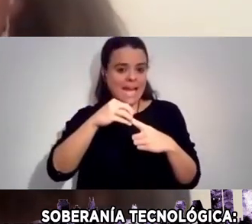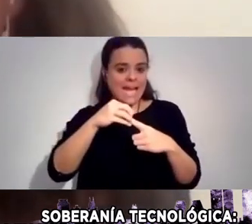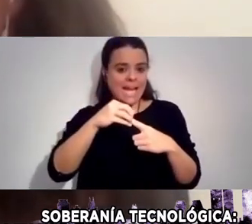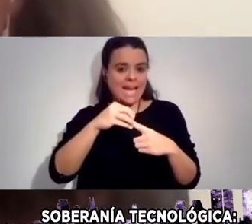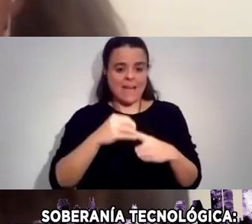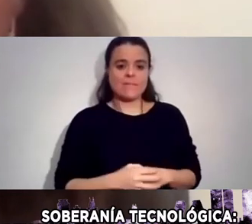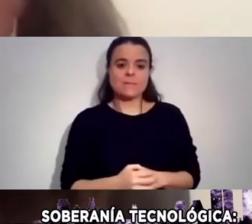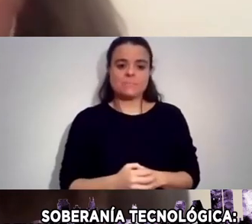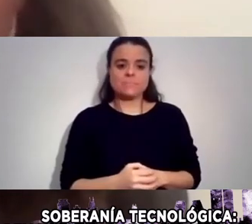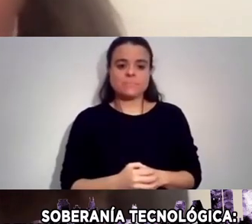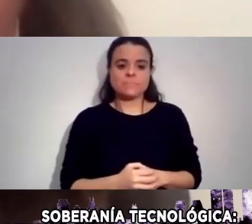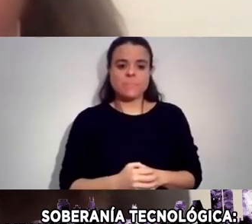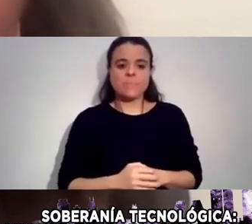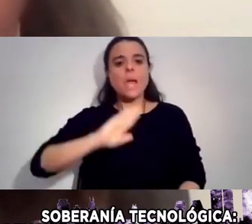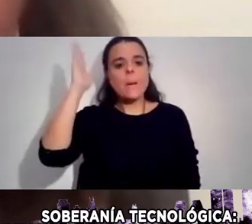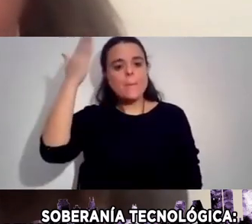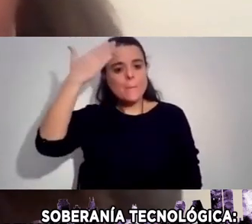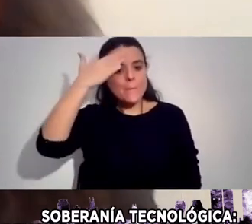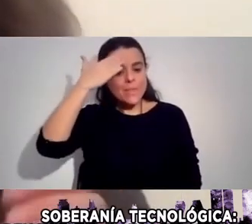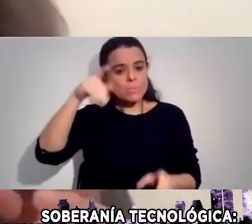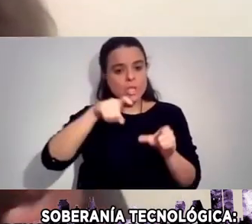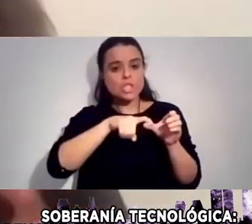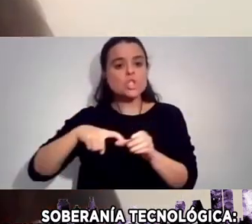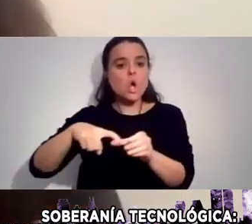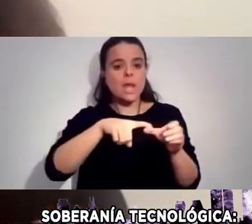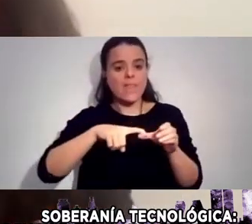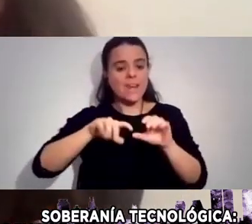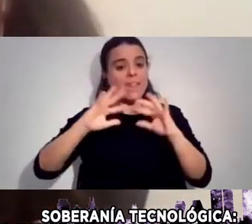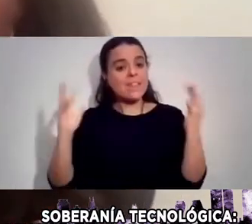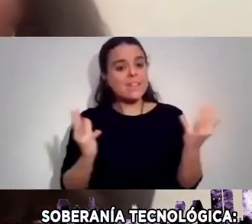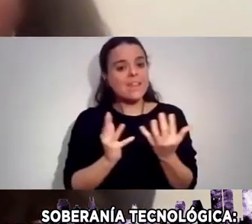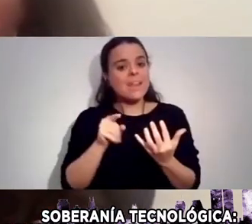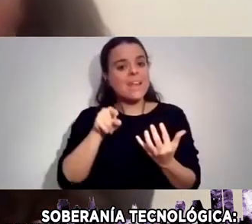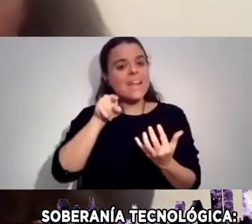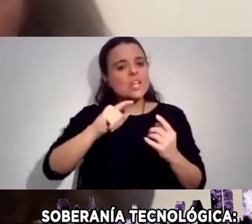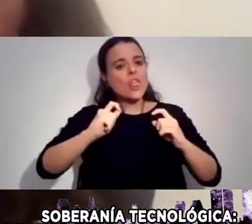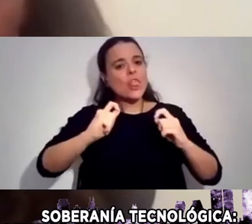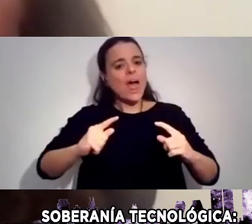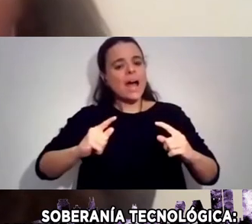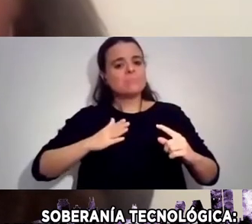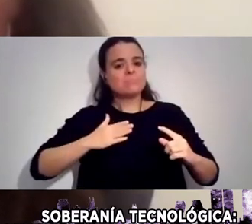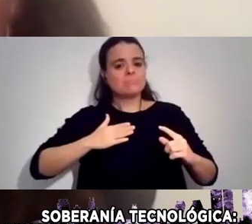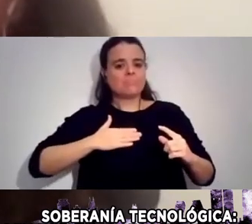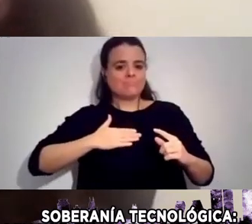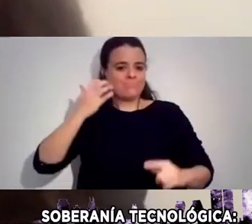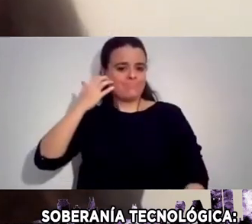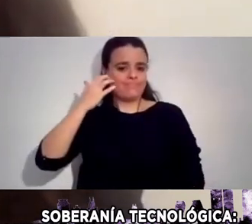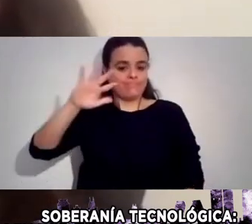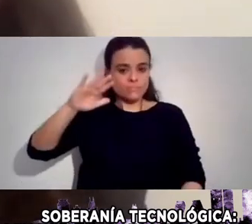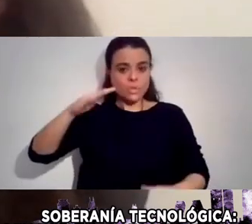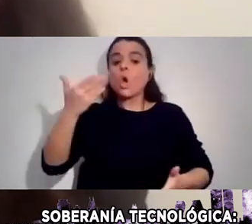Los Principios De Solidaridad Internacional Son Lo Que Diferenciarían A Un Movimiento Como El Nuestro De Esos